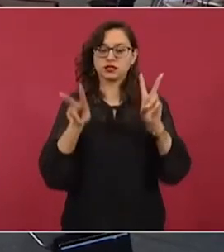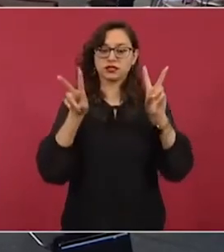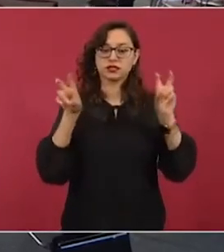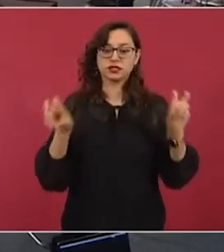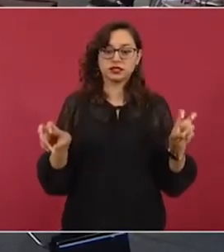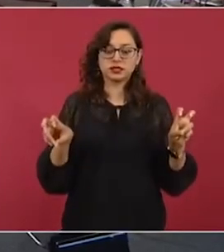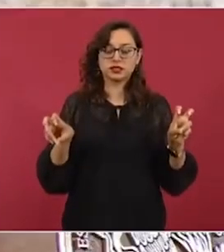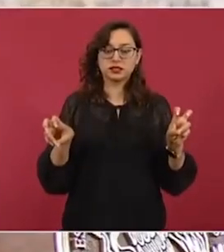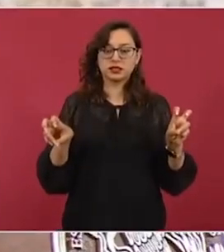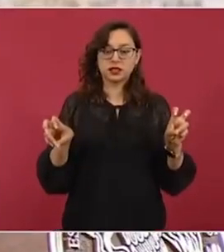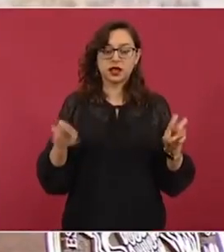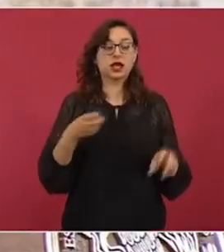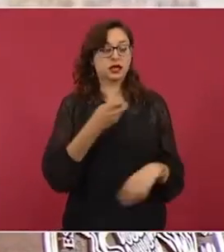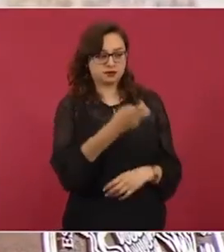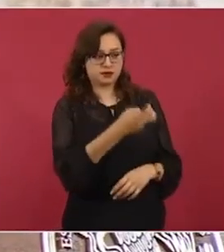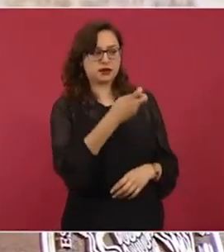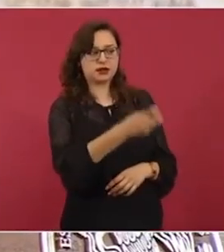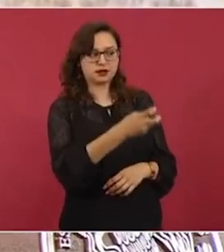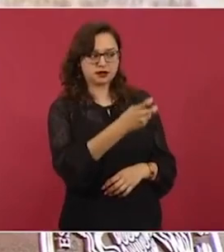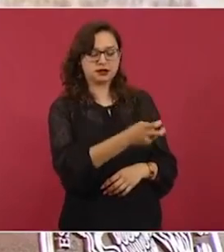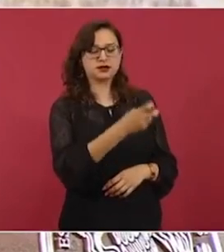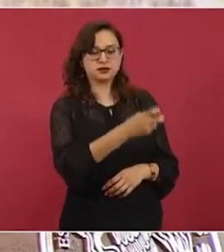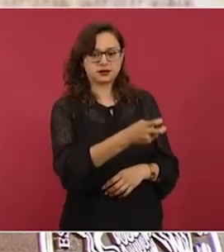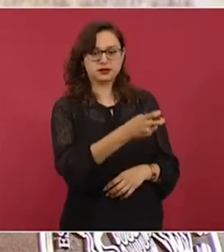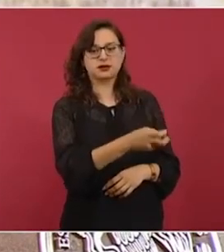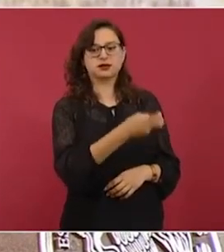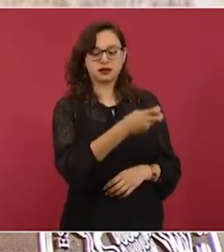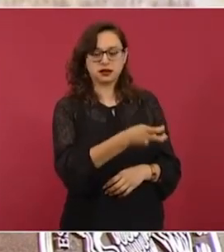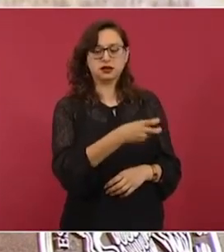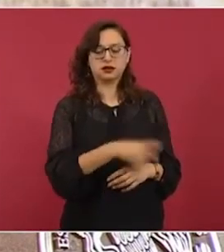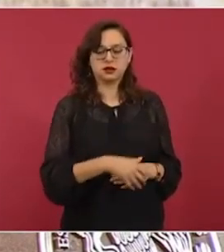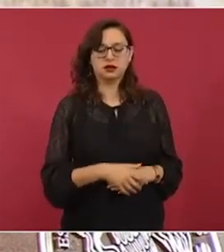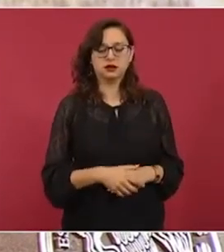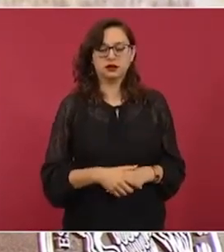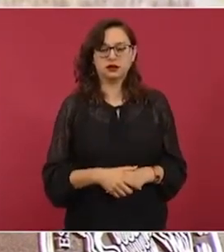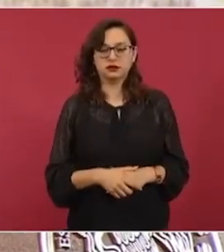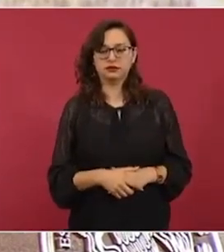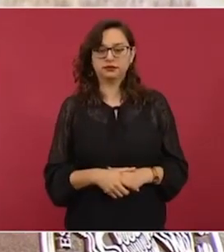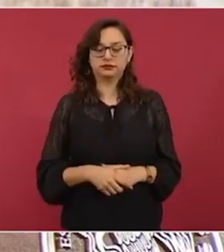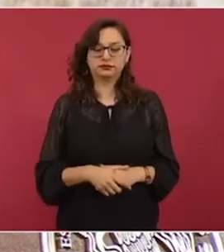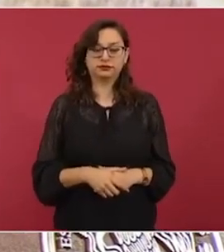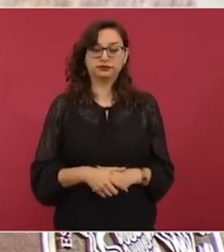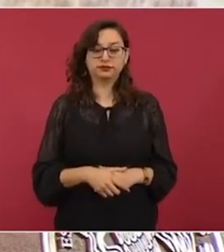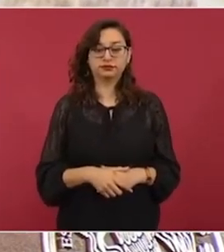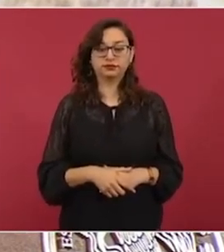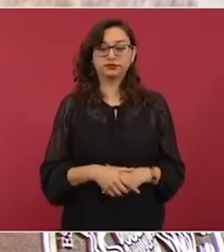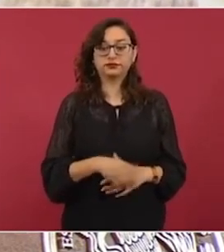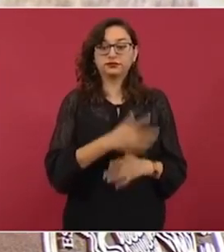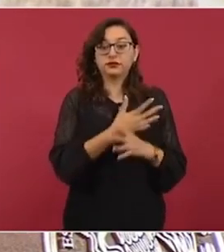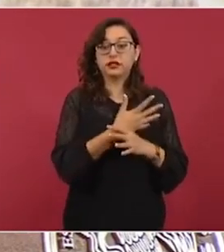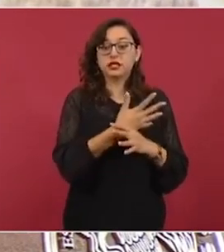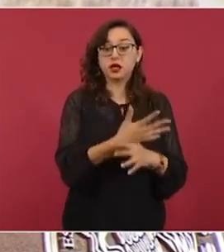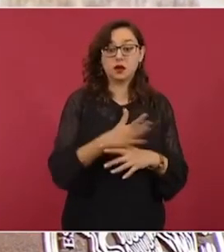¿Y es lo que va a pasar? Eso. Sí, es la… Él dice va a llegar a 27